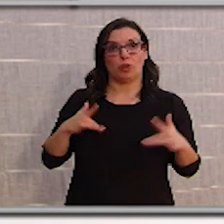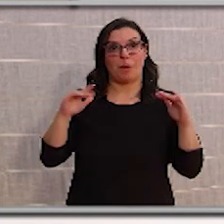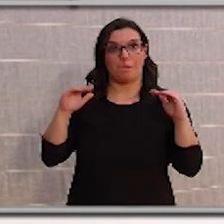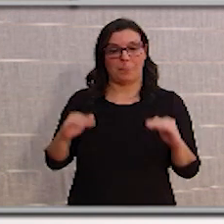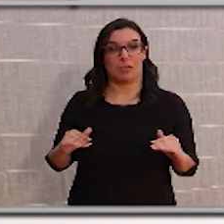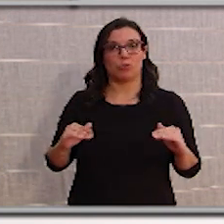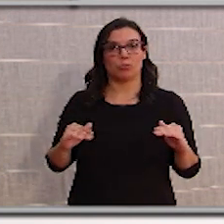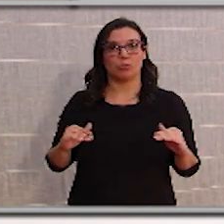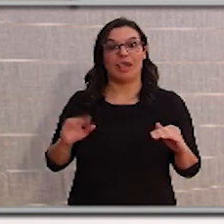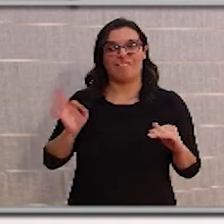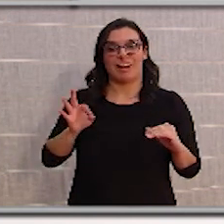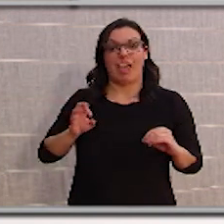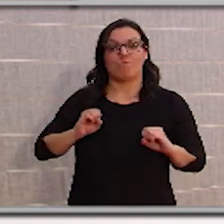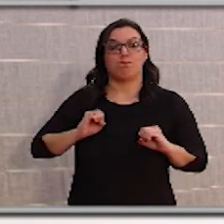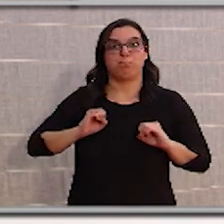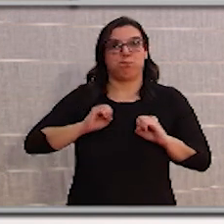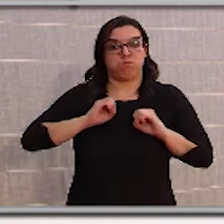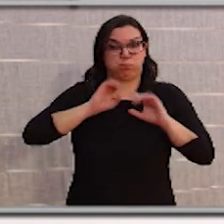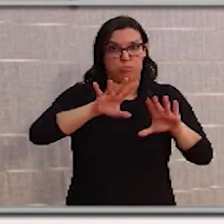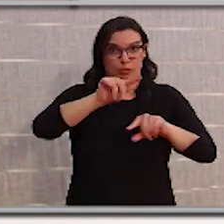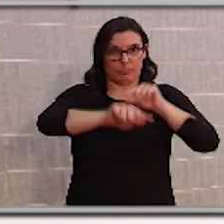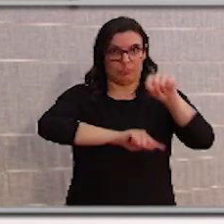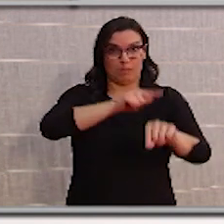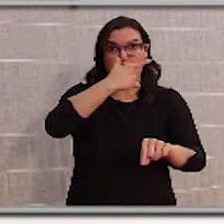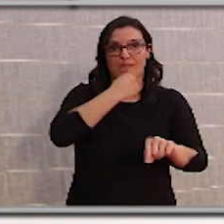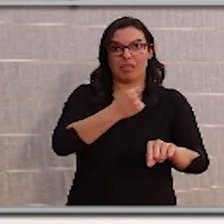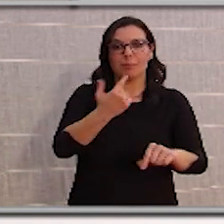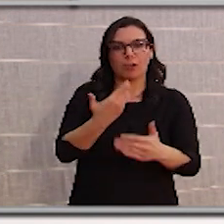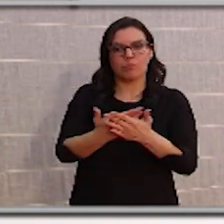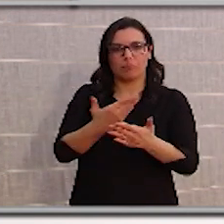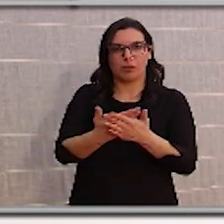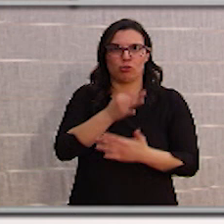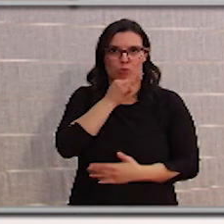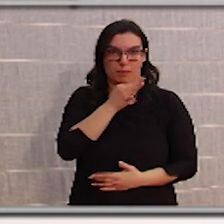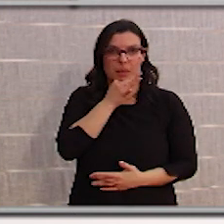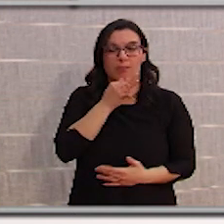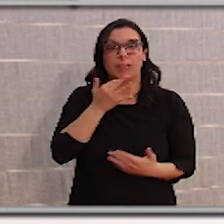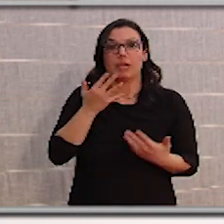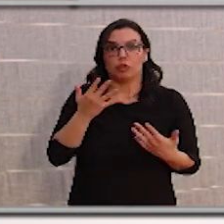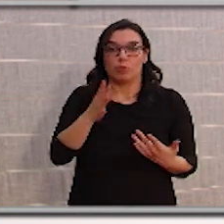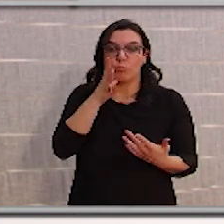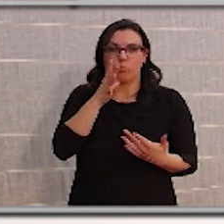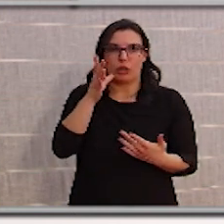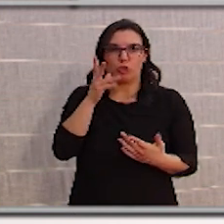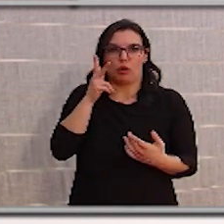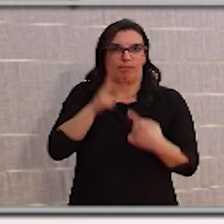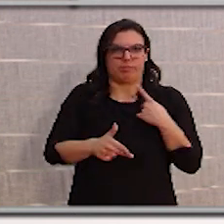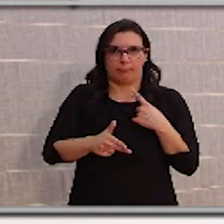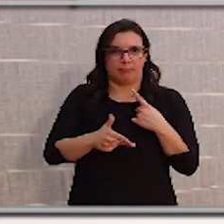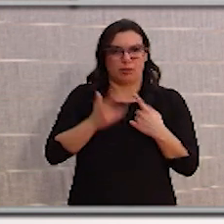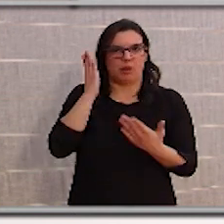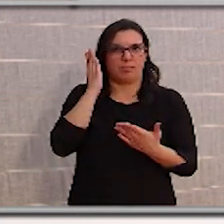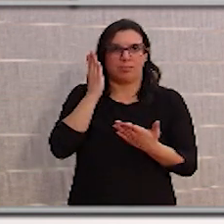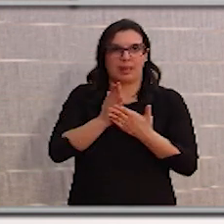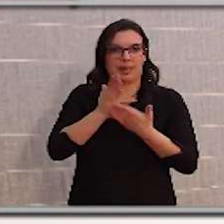son transmisores, pero no está claro en las evidencias hasta este momento. Por eso no hemos tomado esta decisión. Pero, naturalmente,